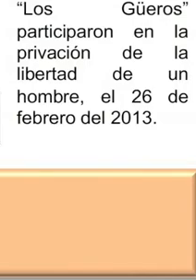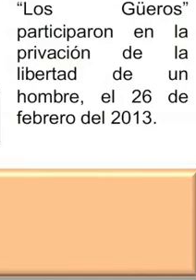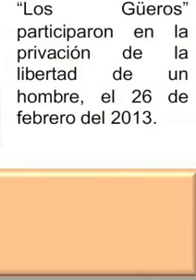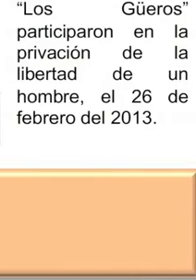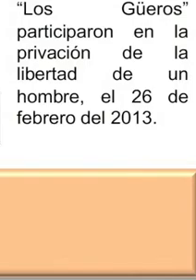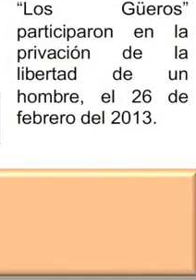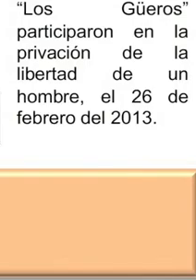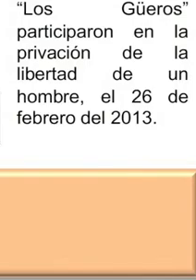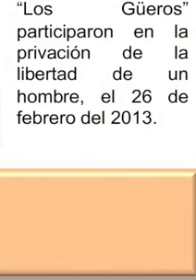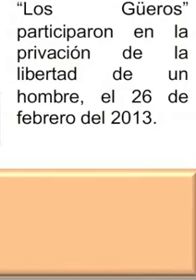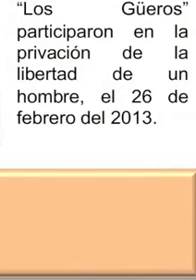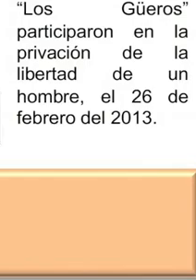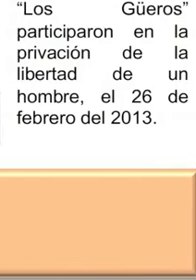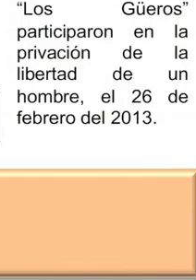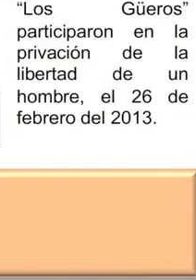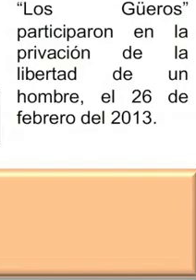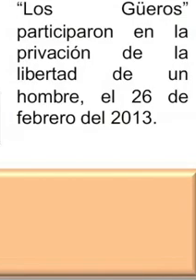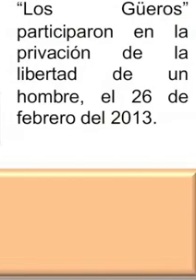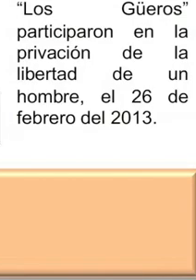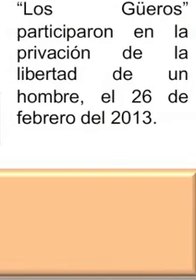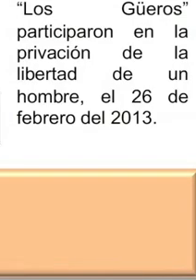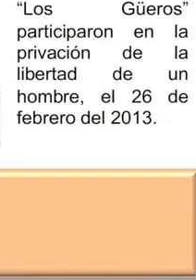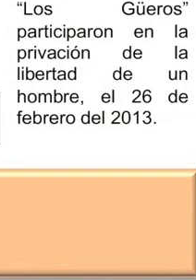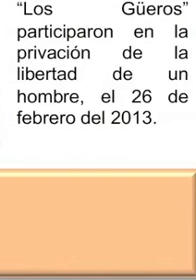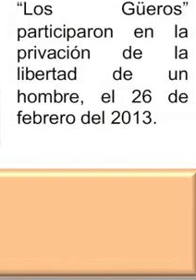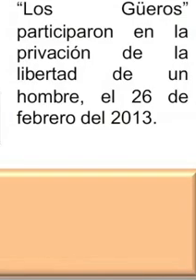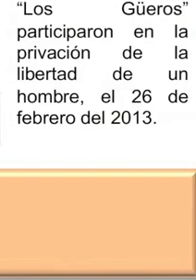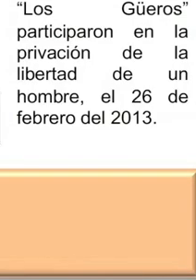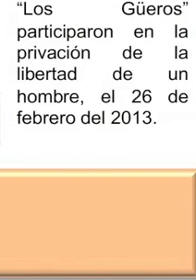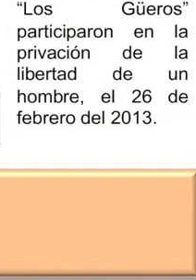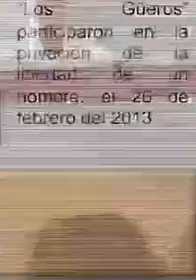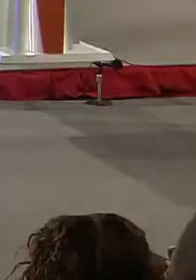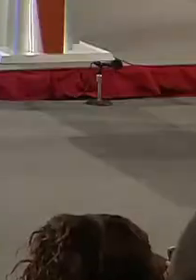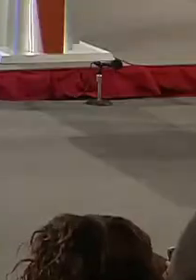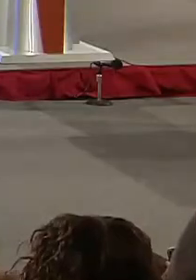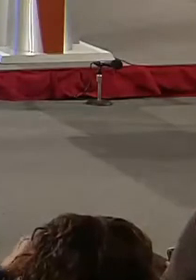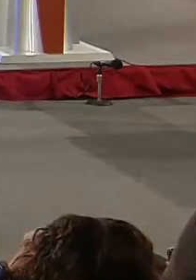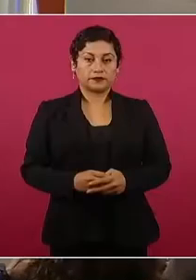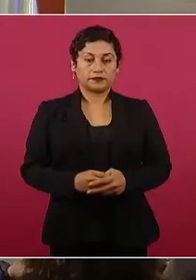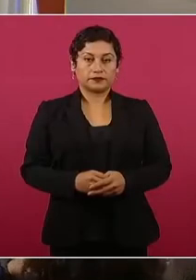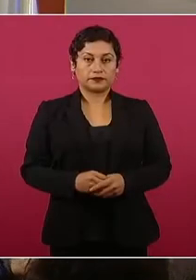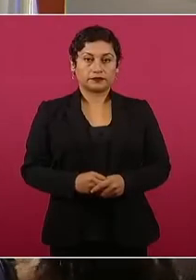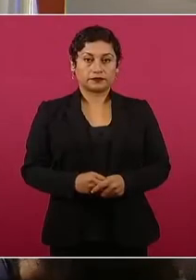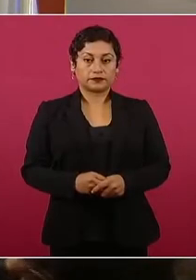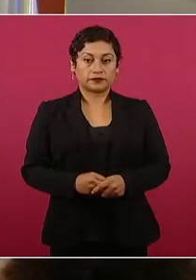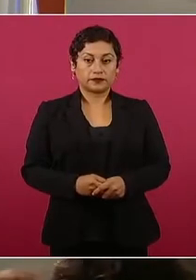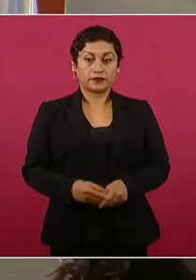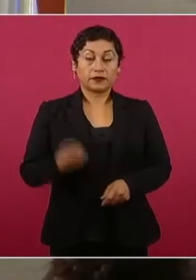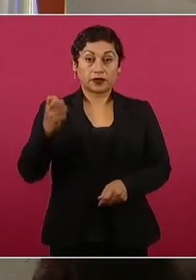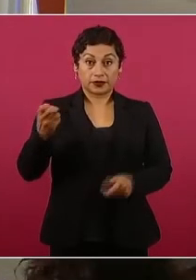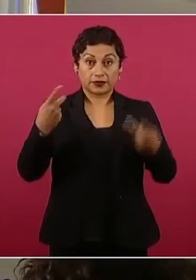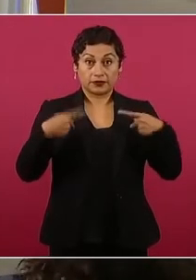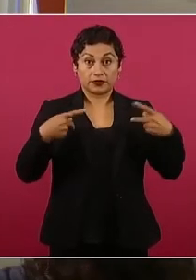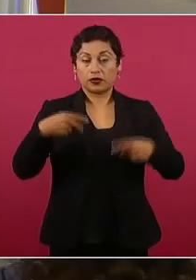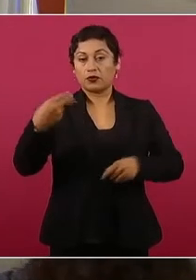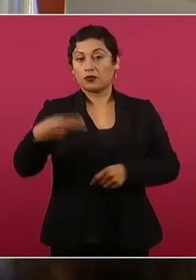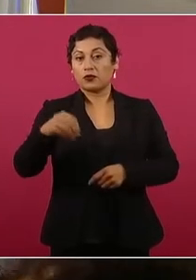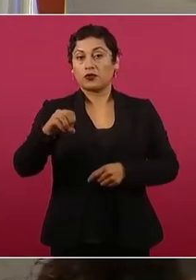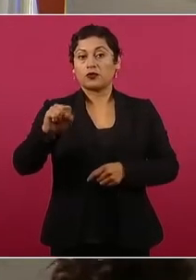de este evento de homicidio que ya fue sentenciado, este sujeto, Óscar N,